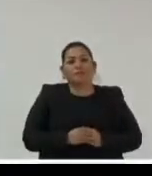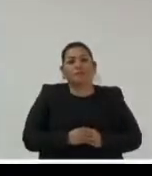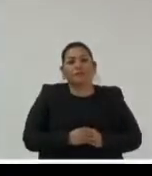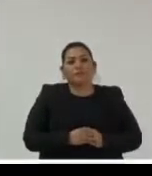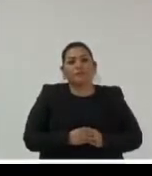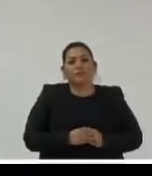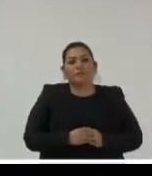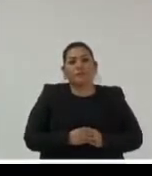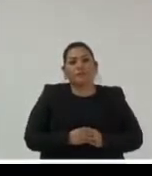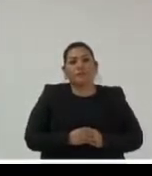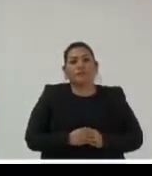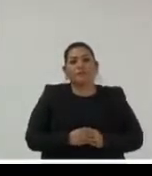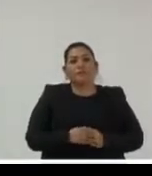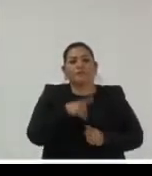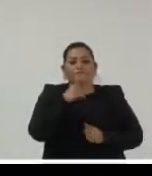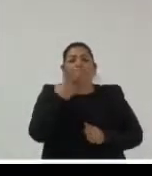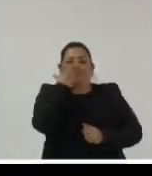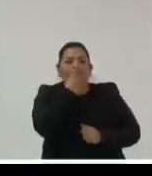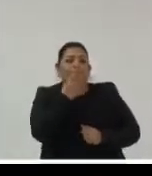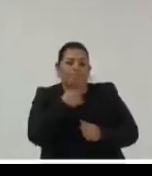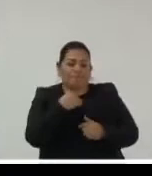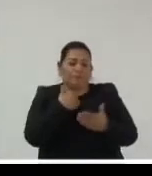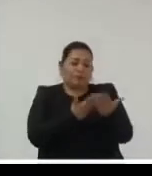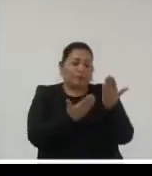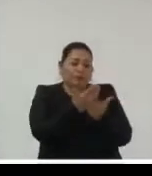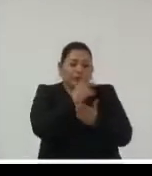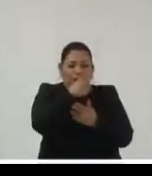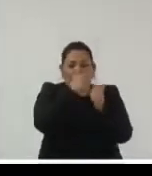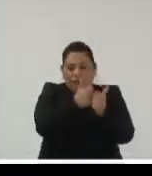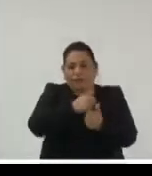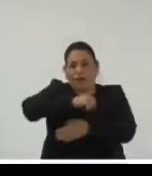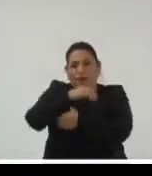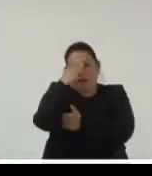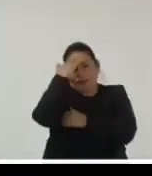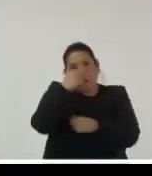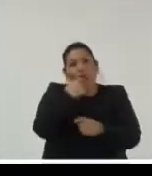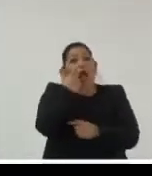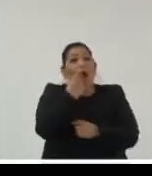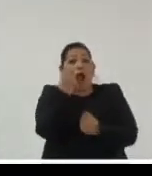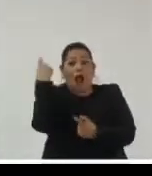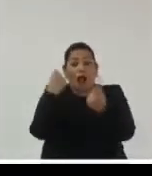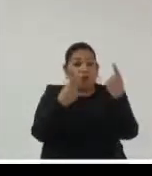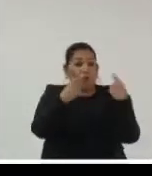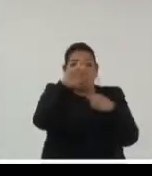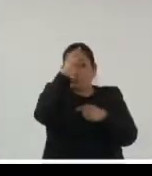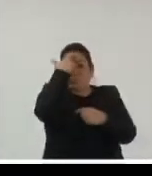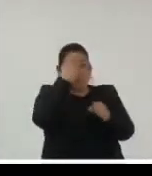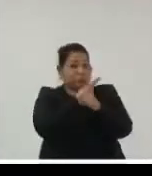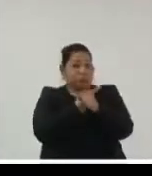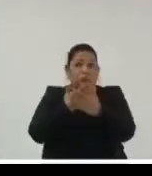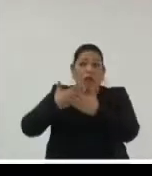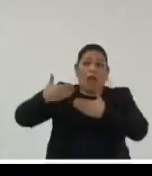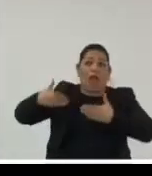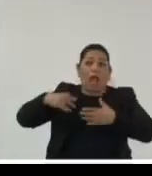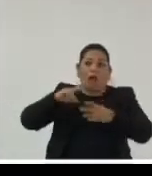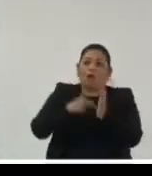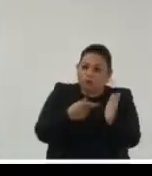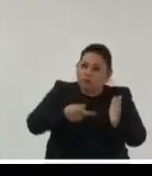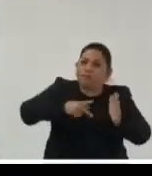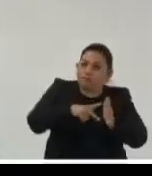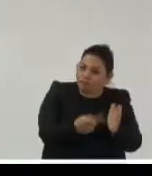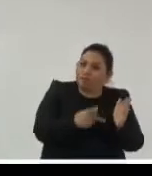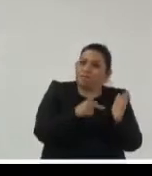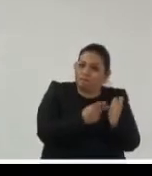de memoria hay una frase muy bonita que yo quisiera que les quede por acá que dice que aquellos que no pueden recordar el pasado están condenados a repetirlo